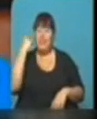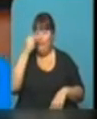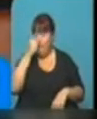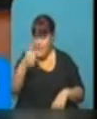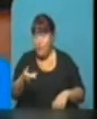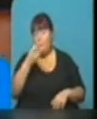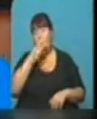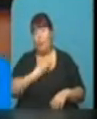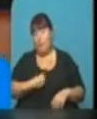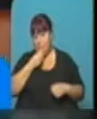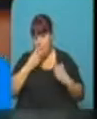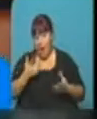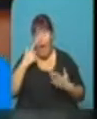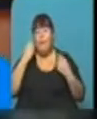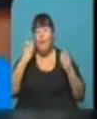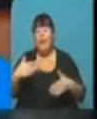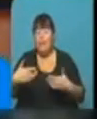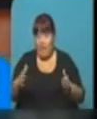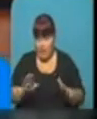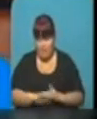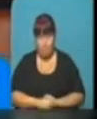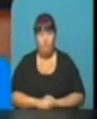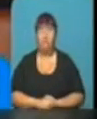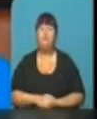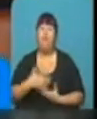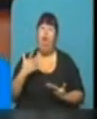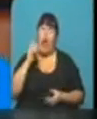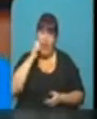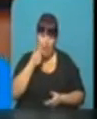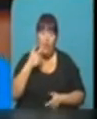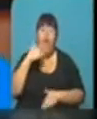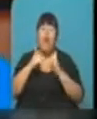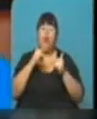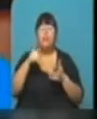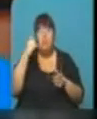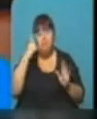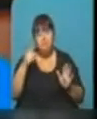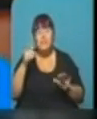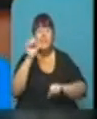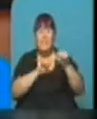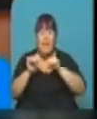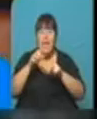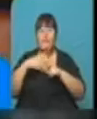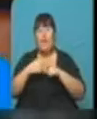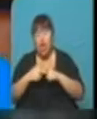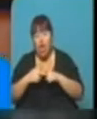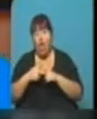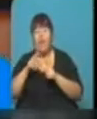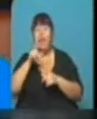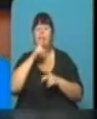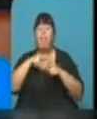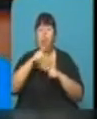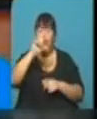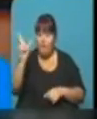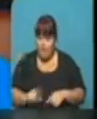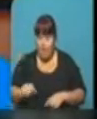un respiro. Vamos a ir viendo qué pasa. Está lindo. Bueno, vamos a hablar, Yamila, si te parece, de ciencia, de tecnología, de Tecnópolis Federal.